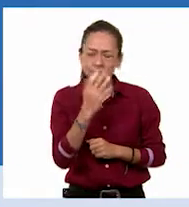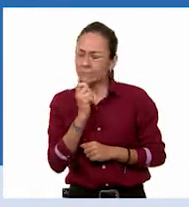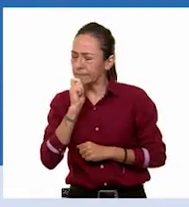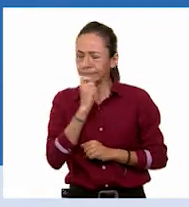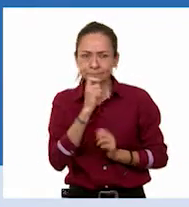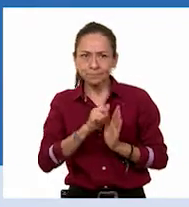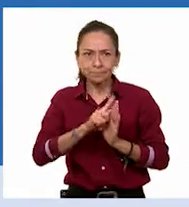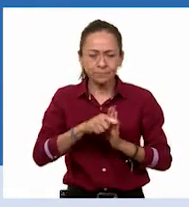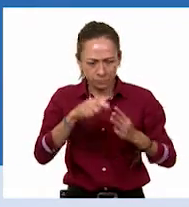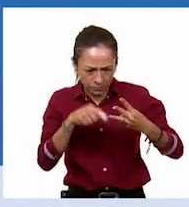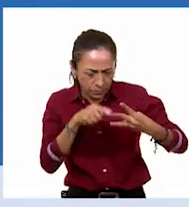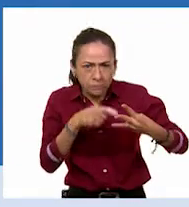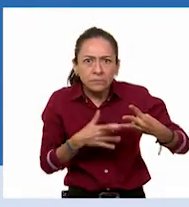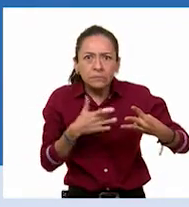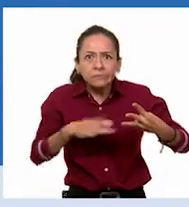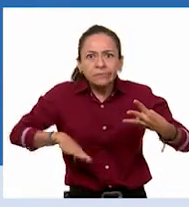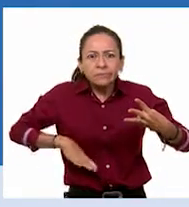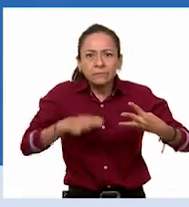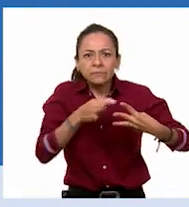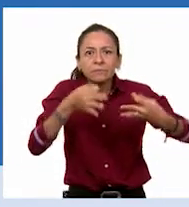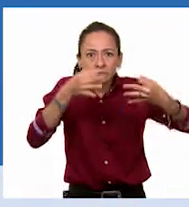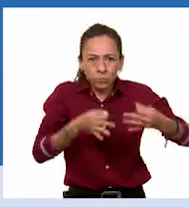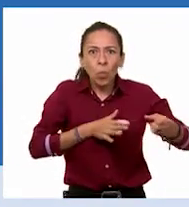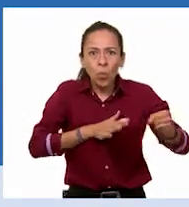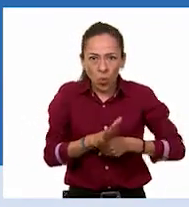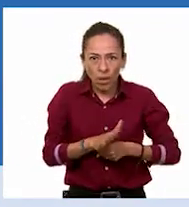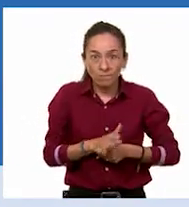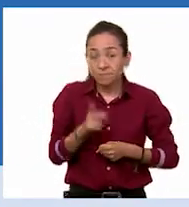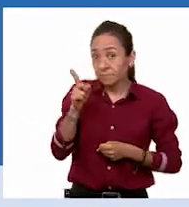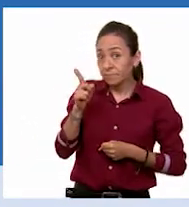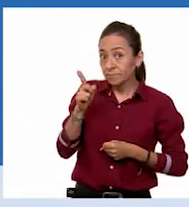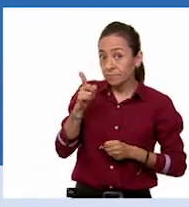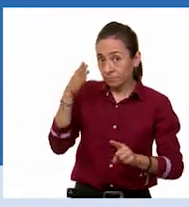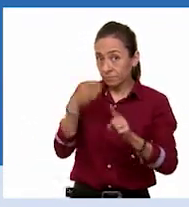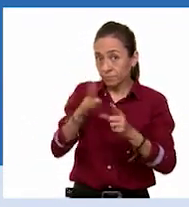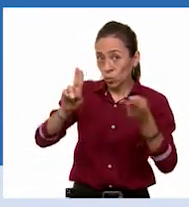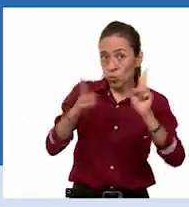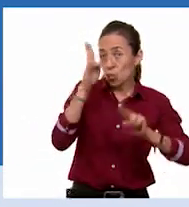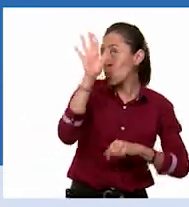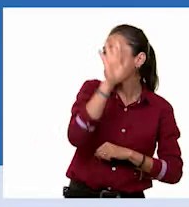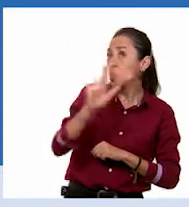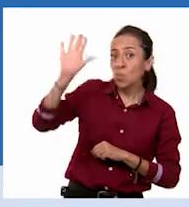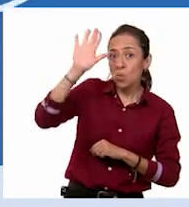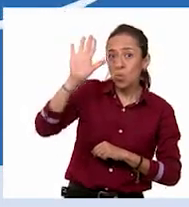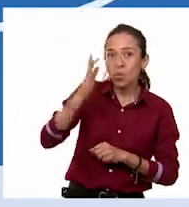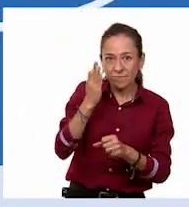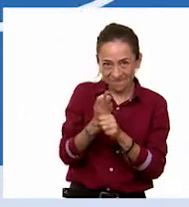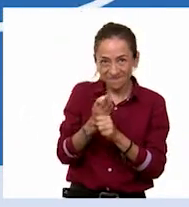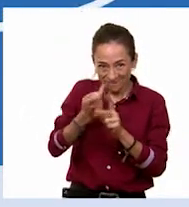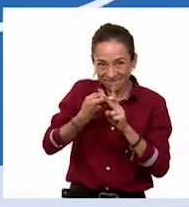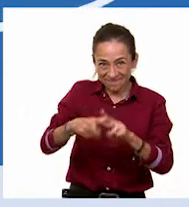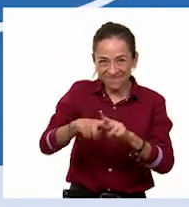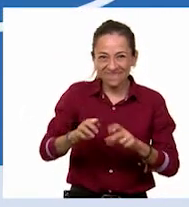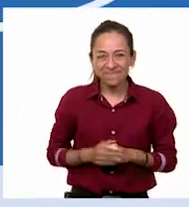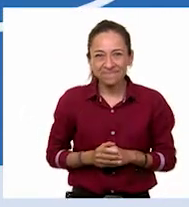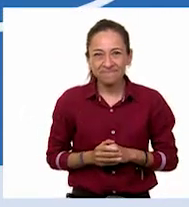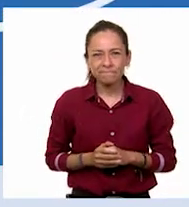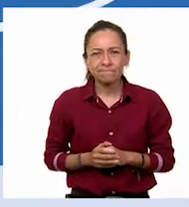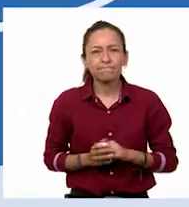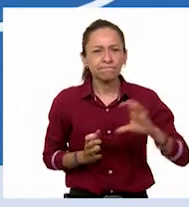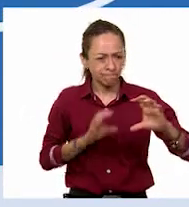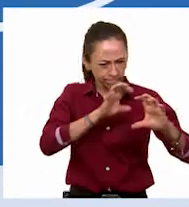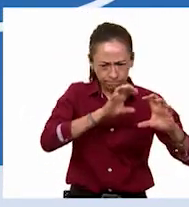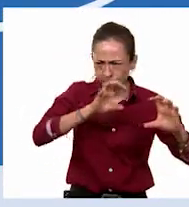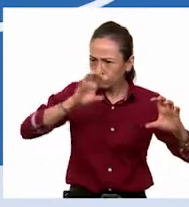crean correcta. Y el eje temático es el universo. ¡Iniciemos! ¿Qué planeta enano fue